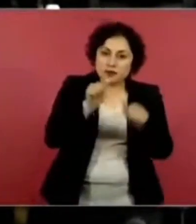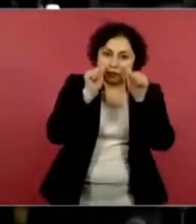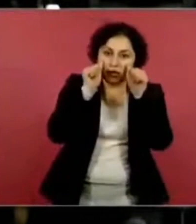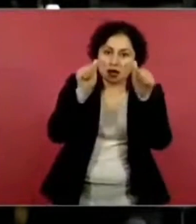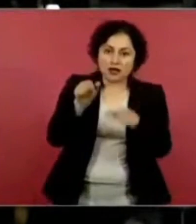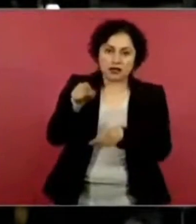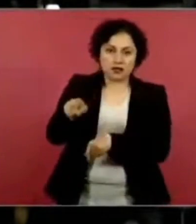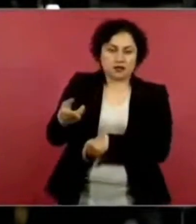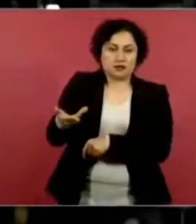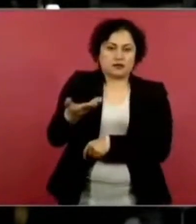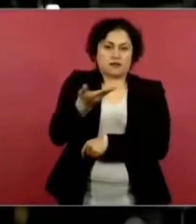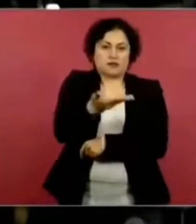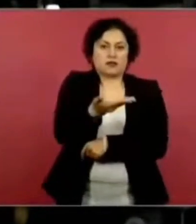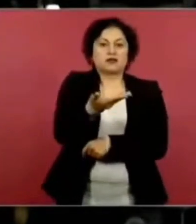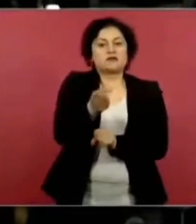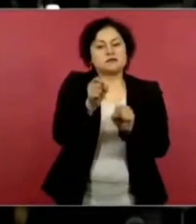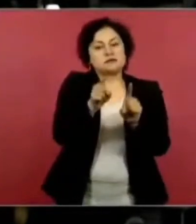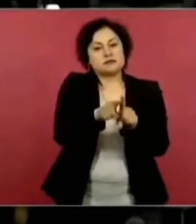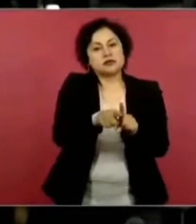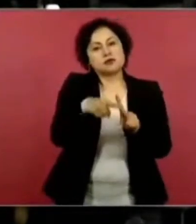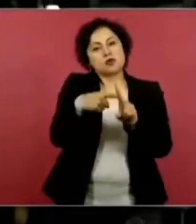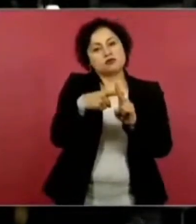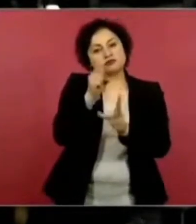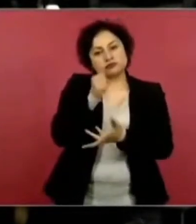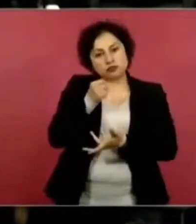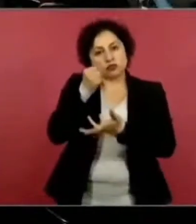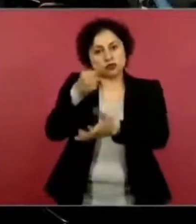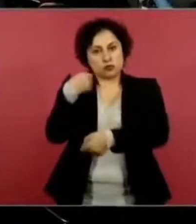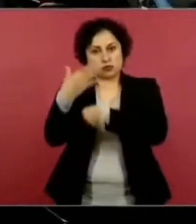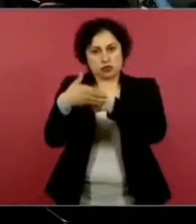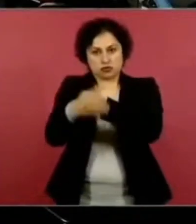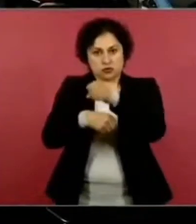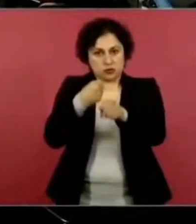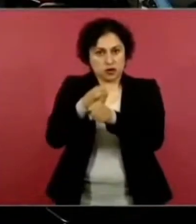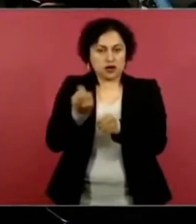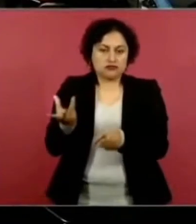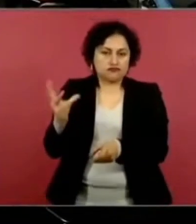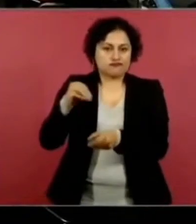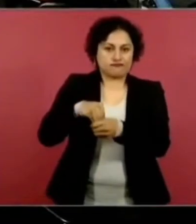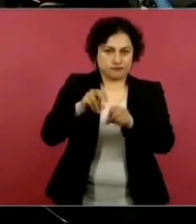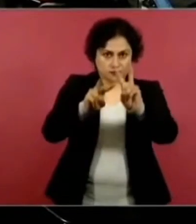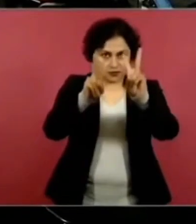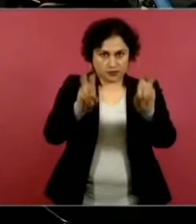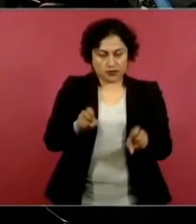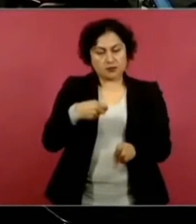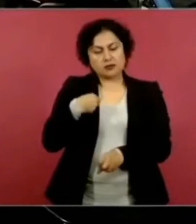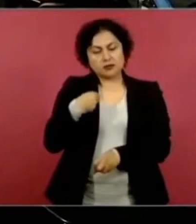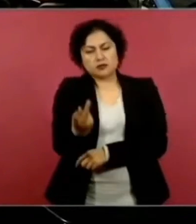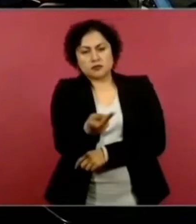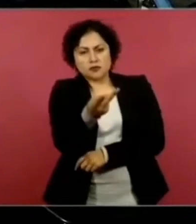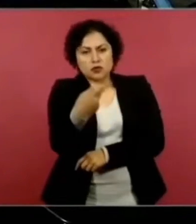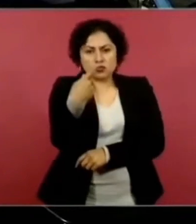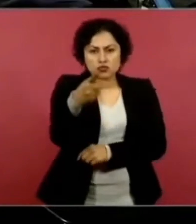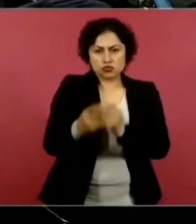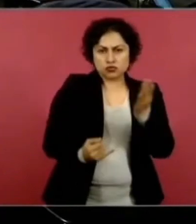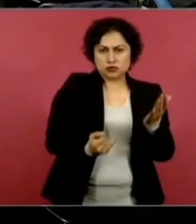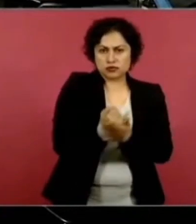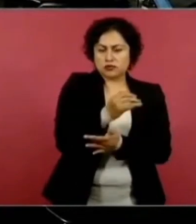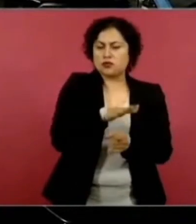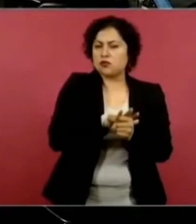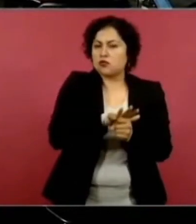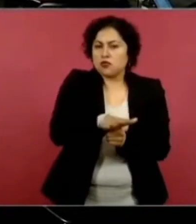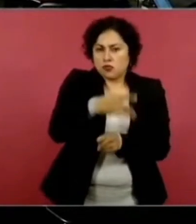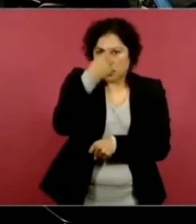desde el presupuesto que se pueda dar hacia el próximo año. ¿Cuál es la sugerencia que se va a hacer desde el Ejecutivo para el tema de estos recursos, que